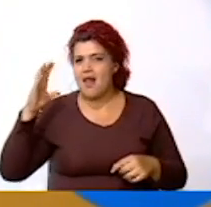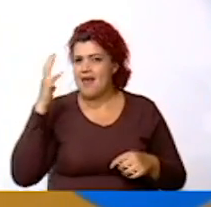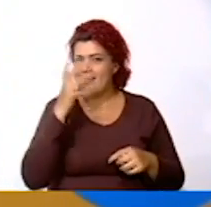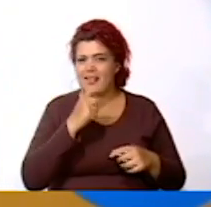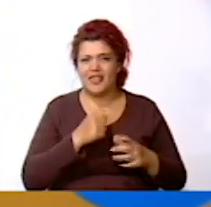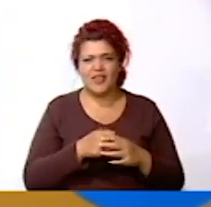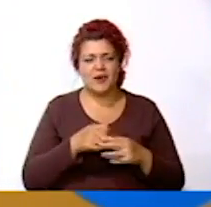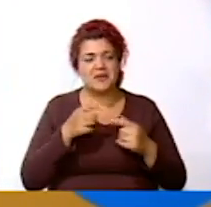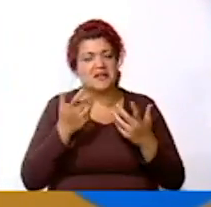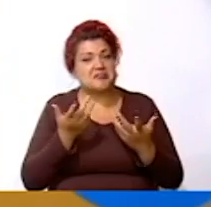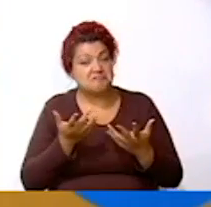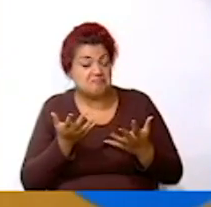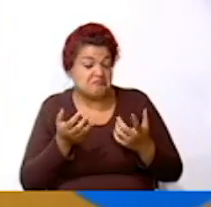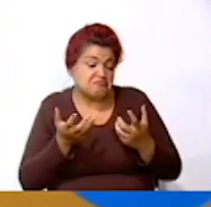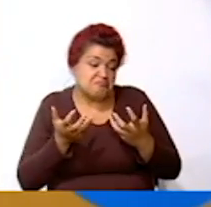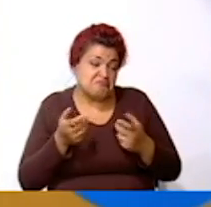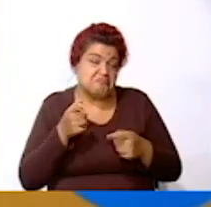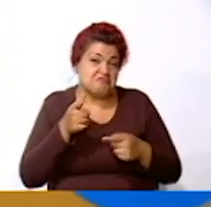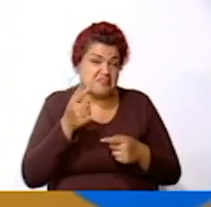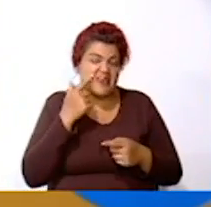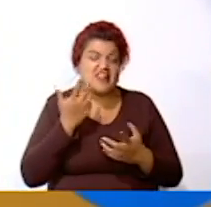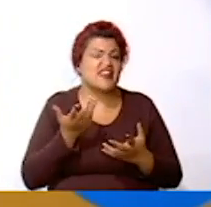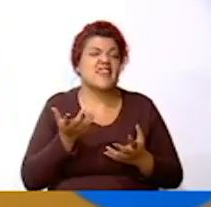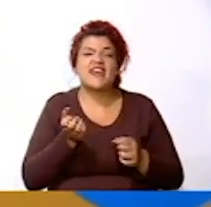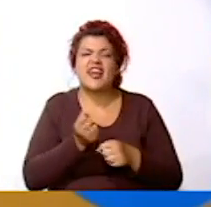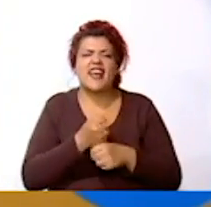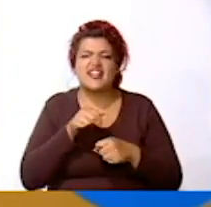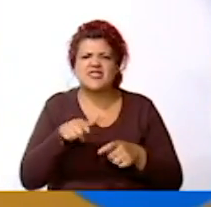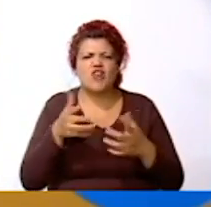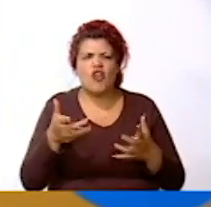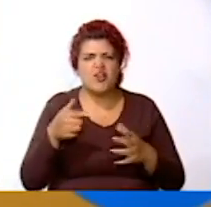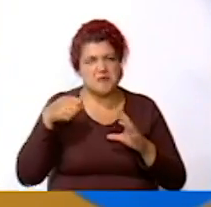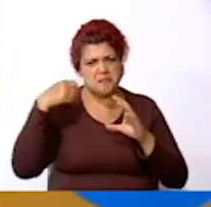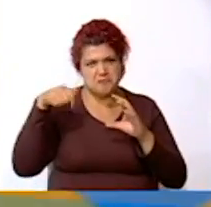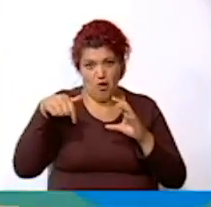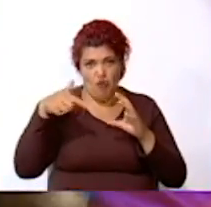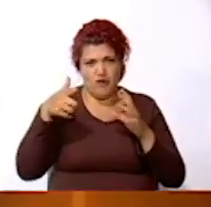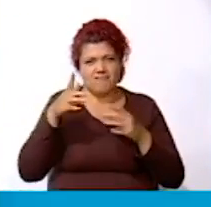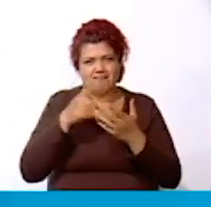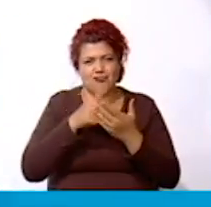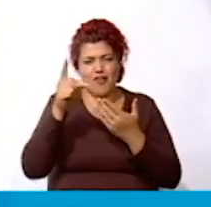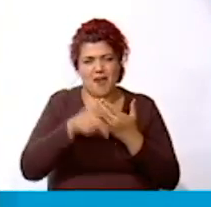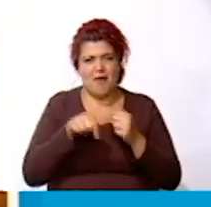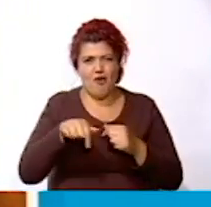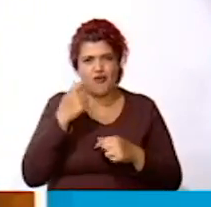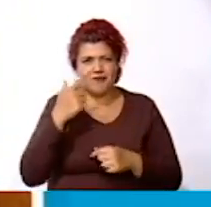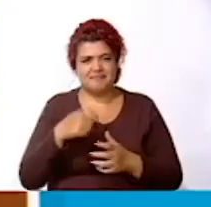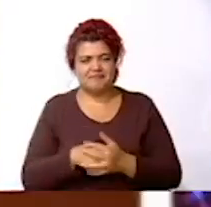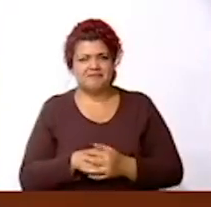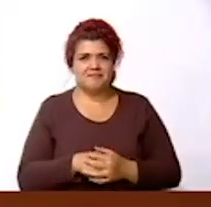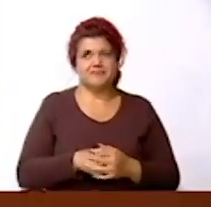parece si vemos de qué se trata este programa? Vamos a ver el video.